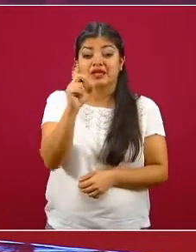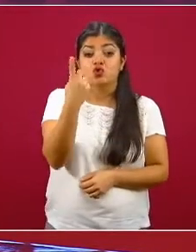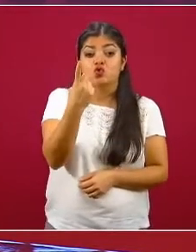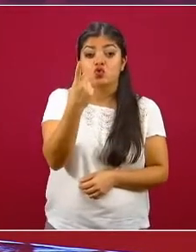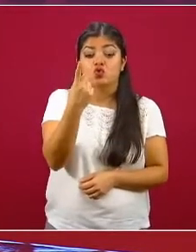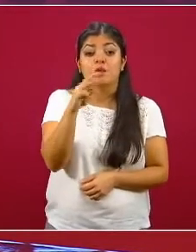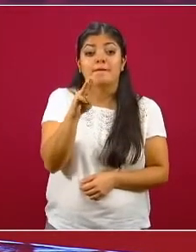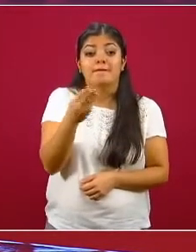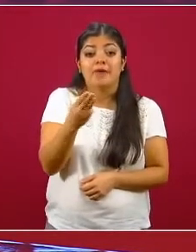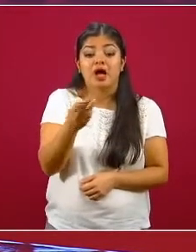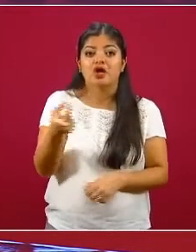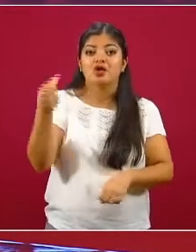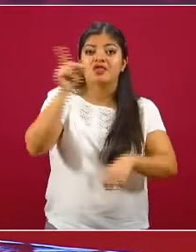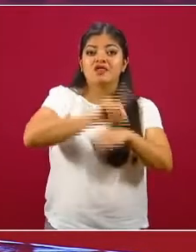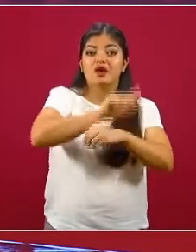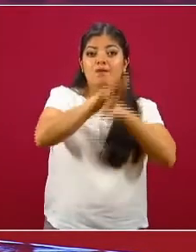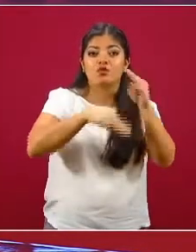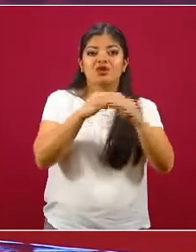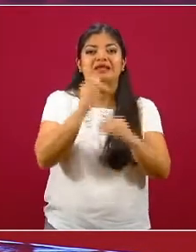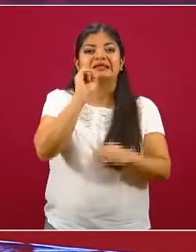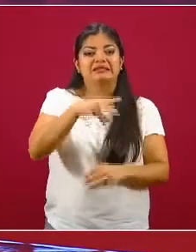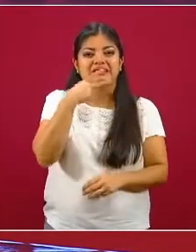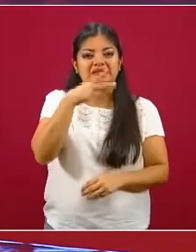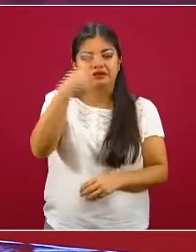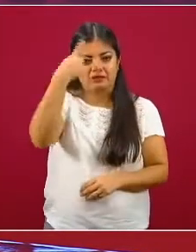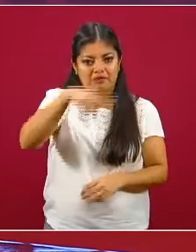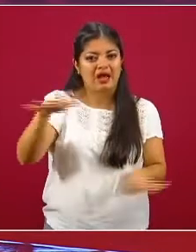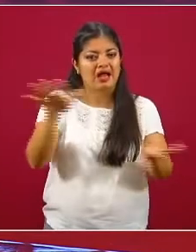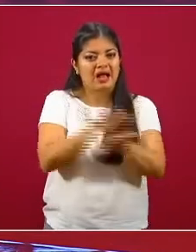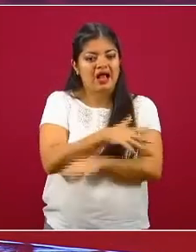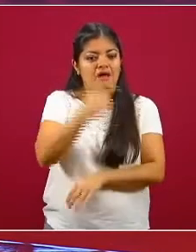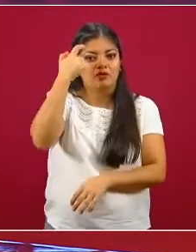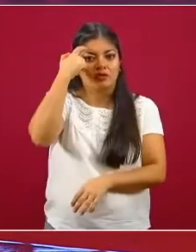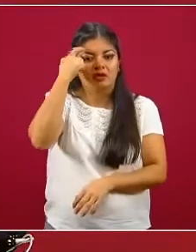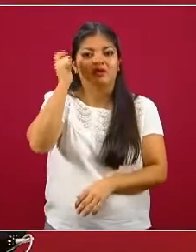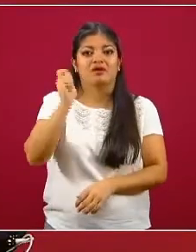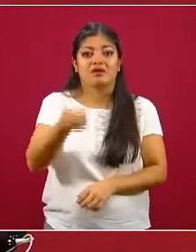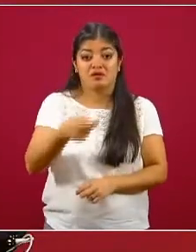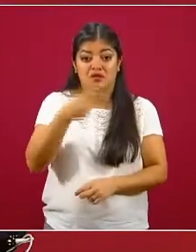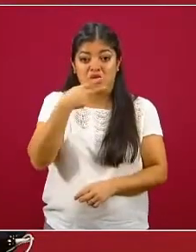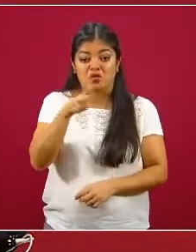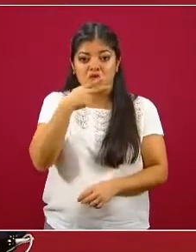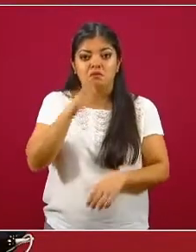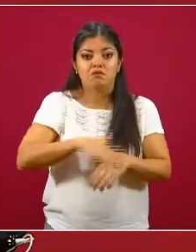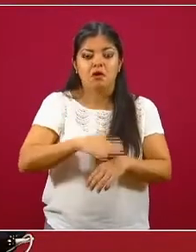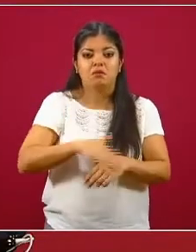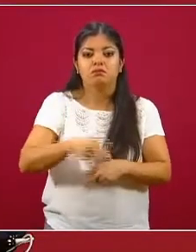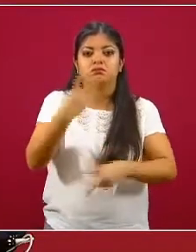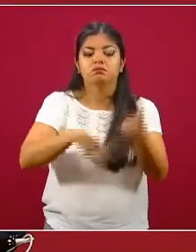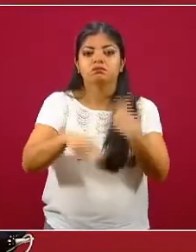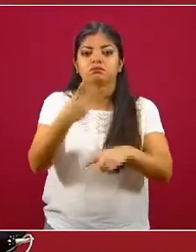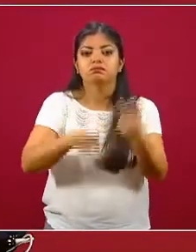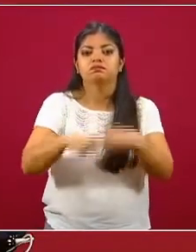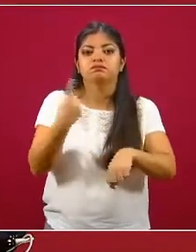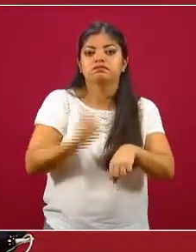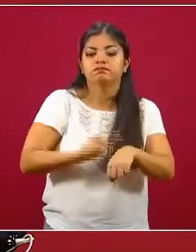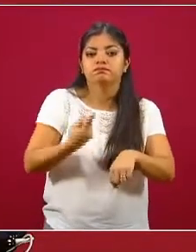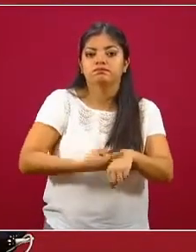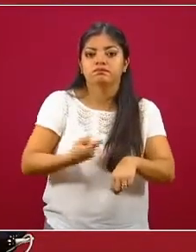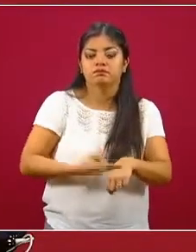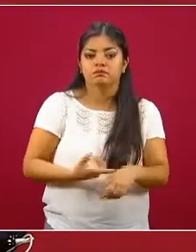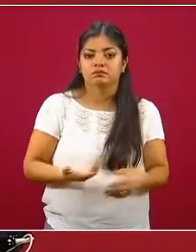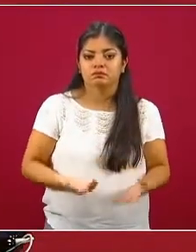como el Día Mundial sin Tabaco para crear conciencia sobre los efectos nocivos del consumo del mismo y la exposición a su humo?